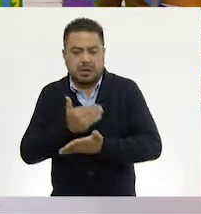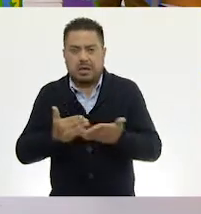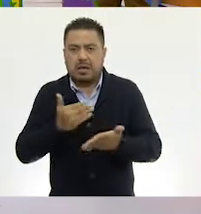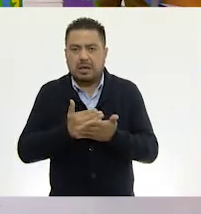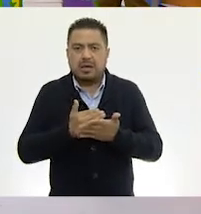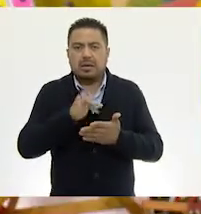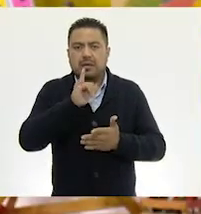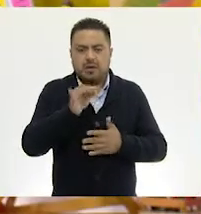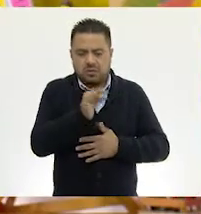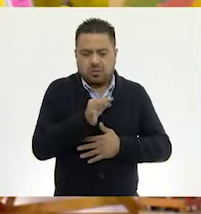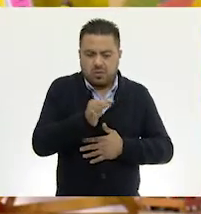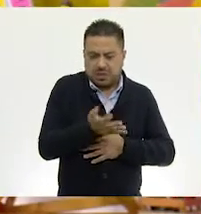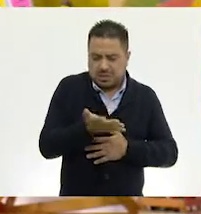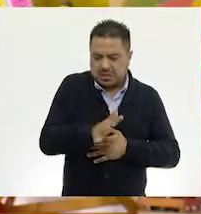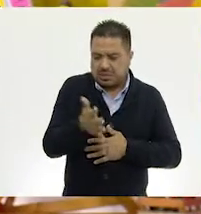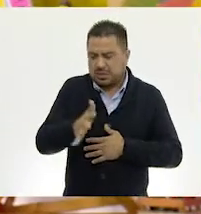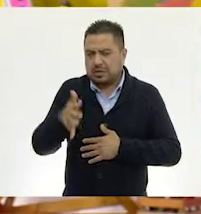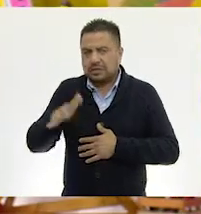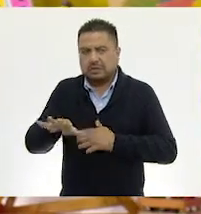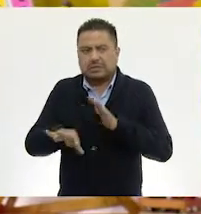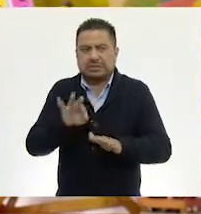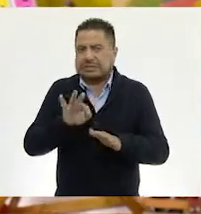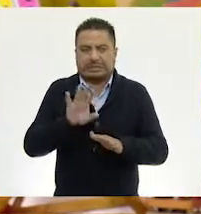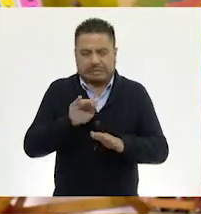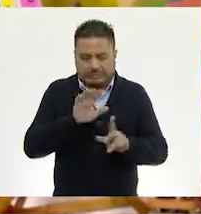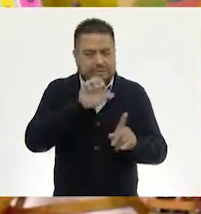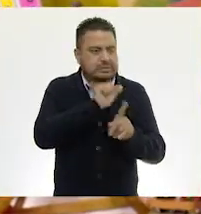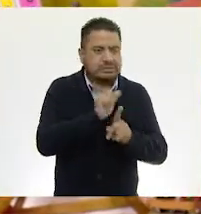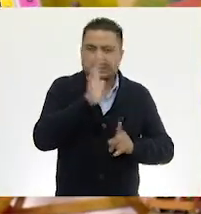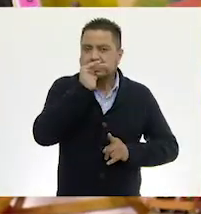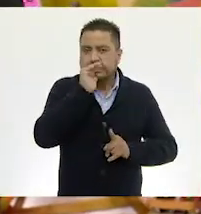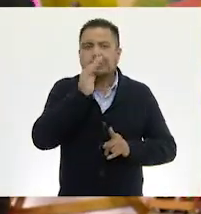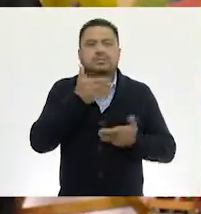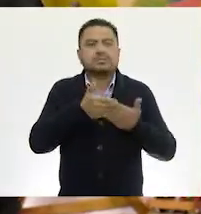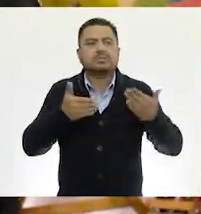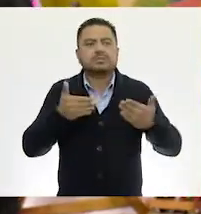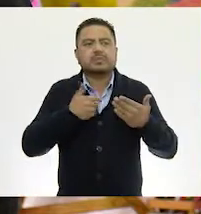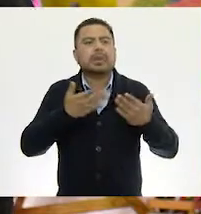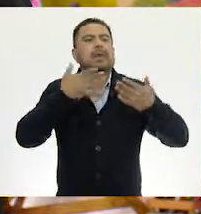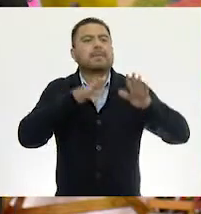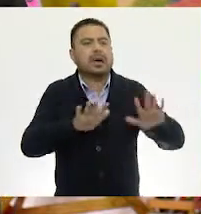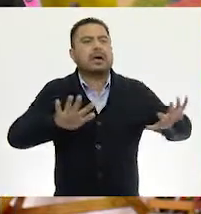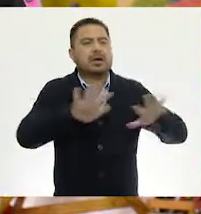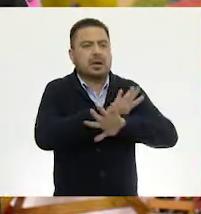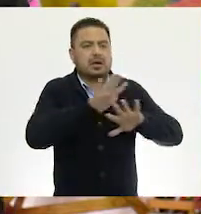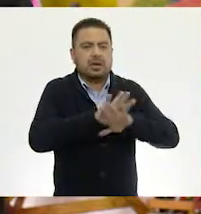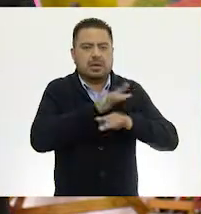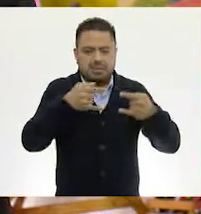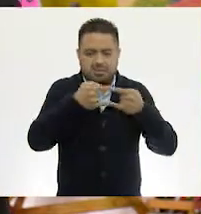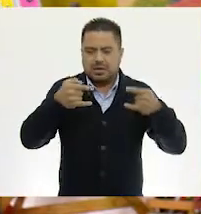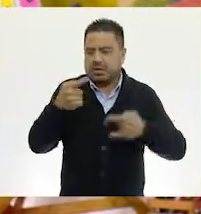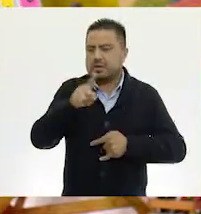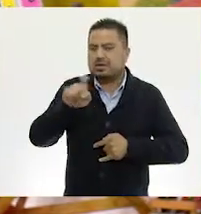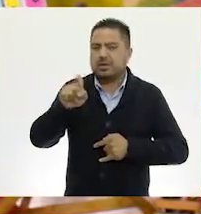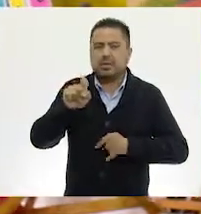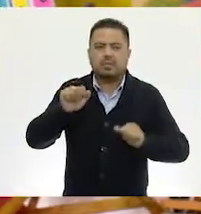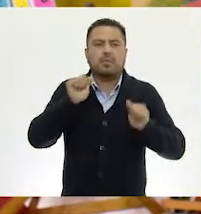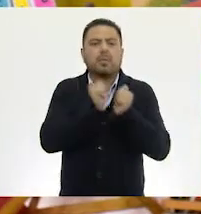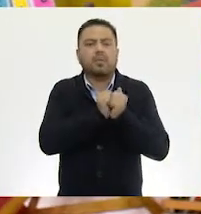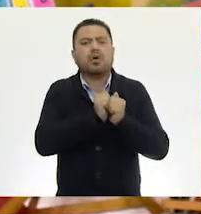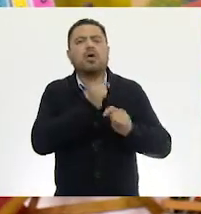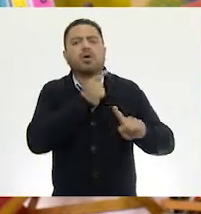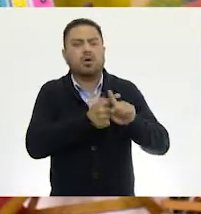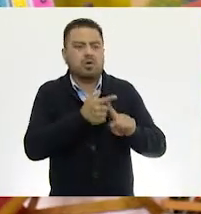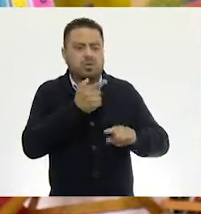a agarrar monedas de diez, no completo. Entonces, voy a pedirle al banco que me cambie un billete de cien por monedas de diez. Muy bien.